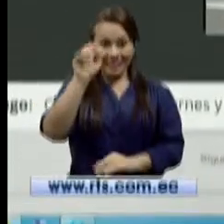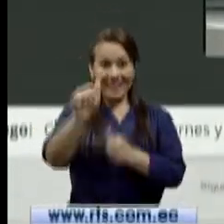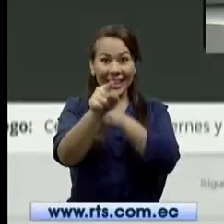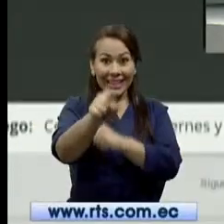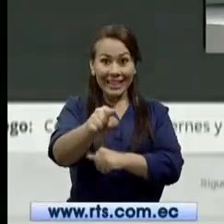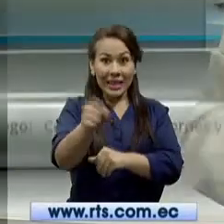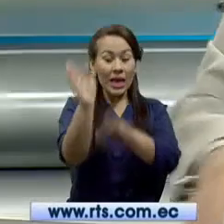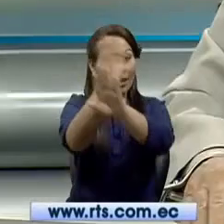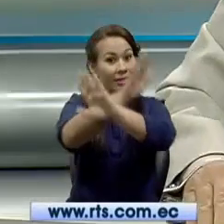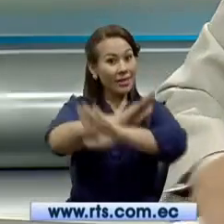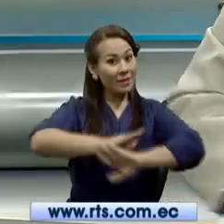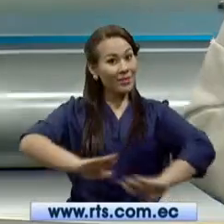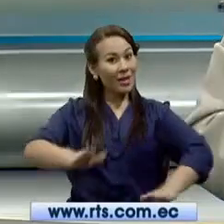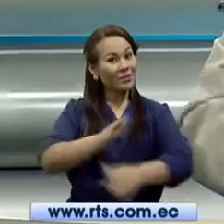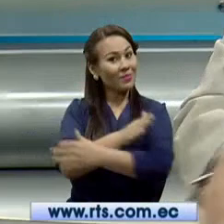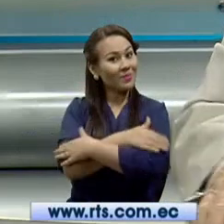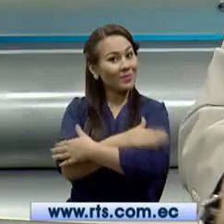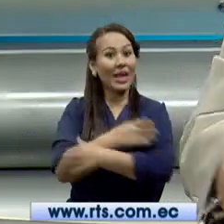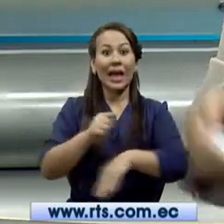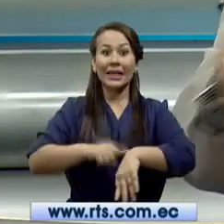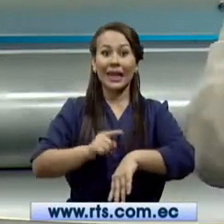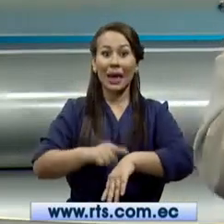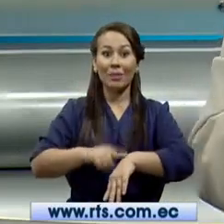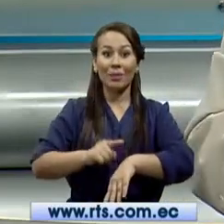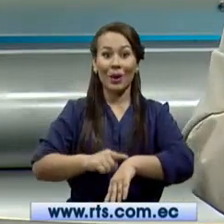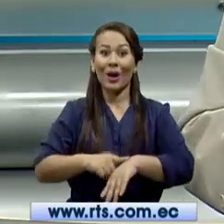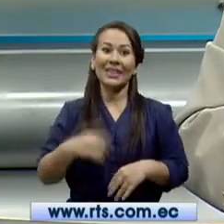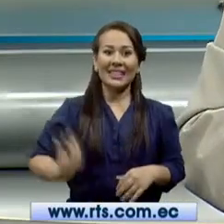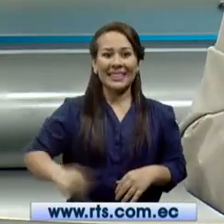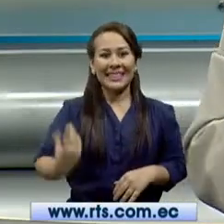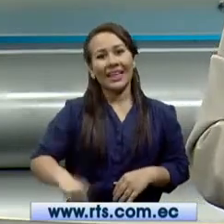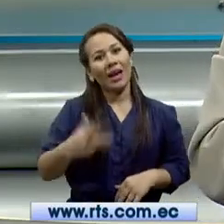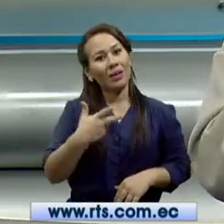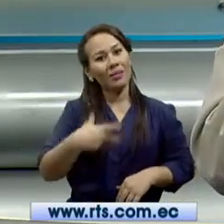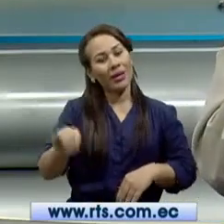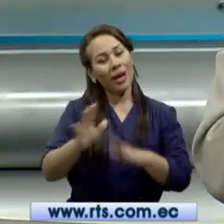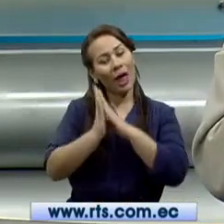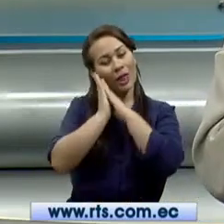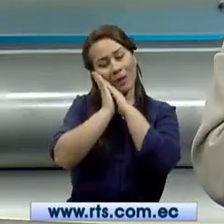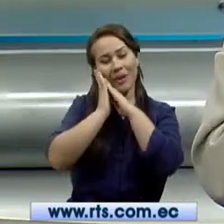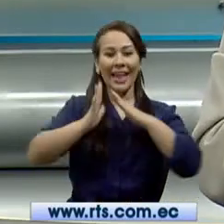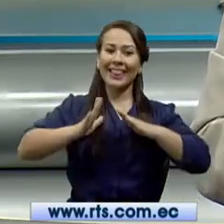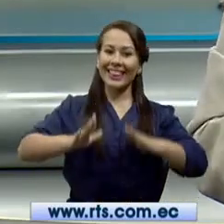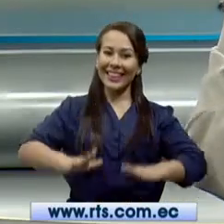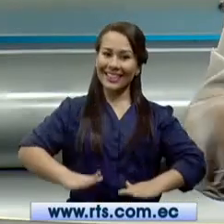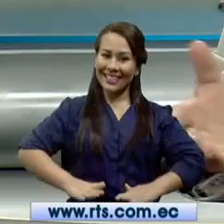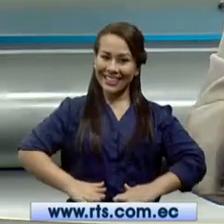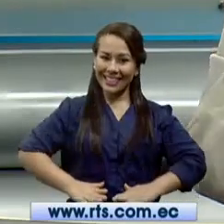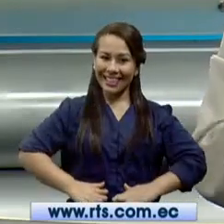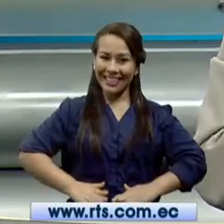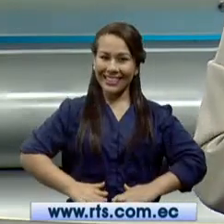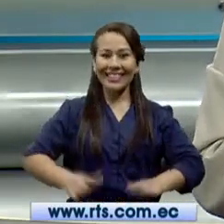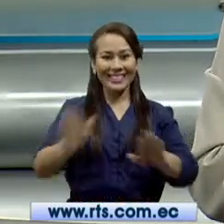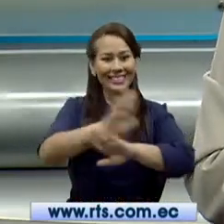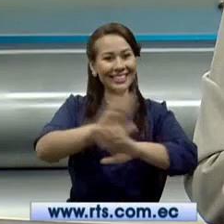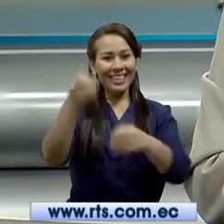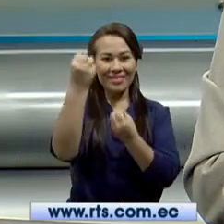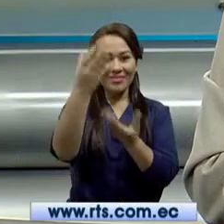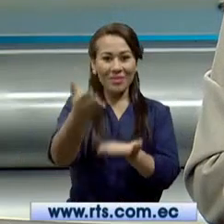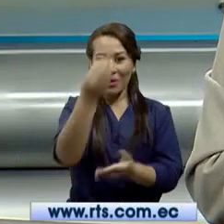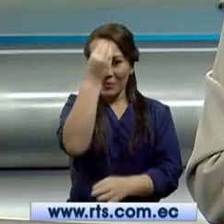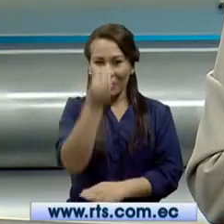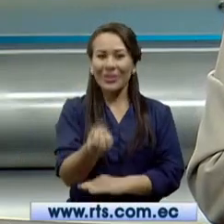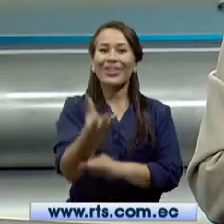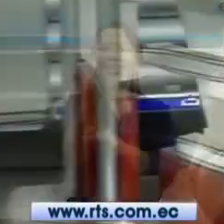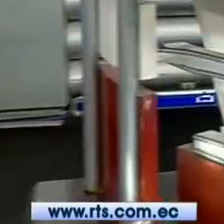y diciéndoles esto, me despido, se me acabó el tiempo y ya es tiempo en cambio de que ustedes puedan descansar. Ya están informados. Buenos